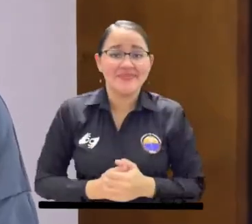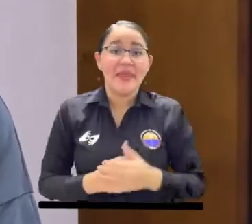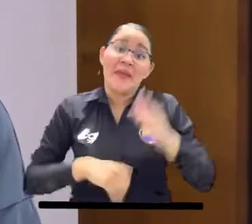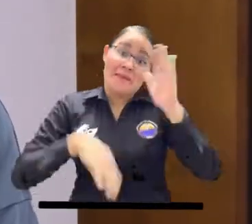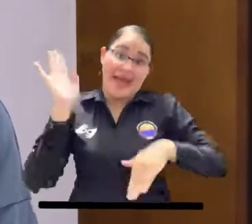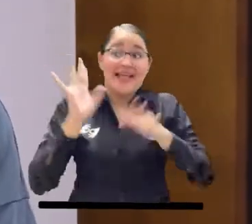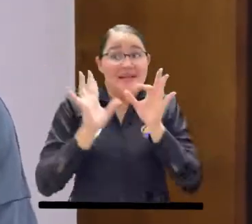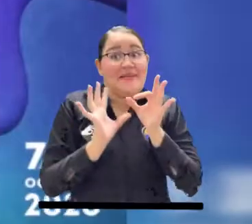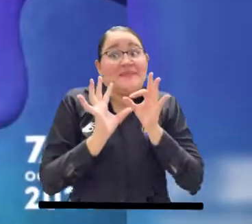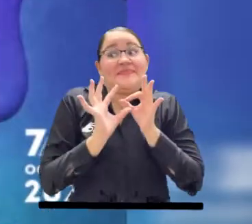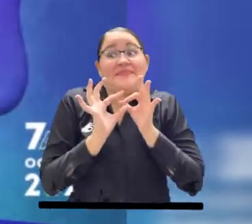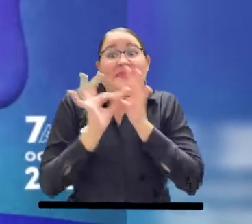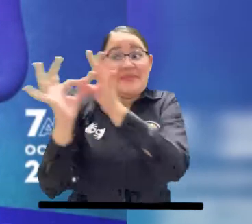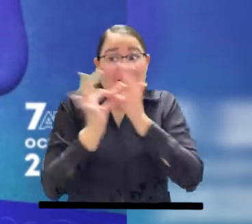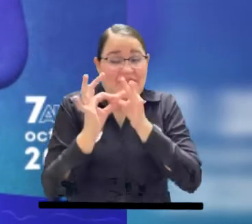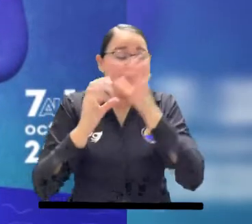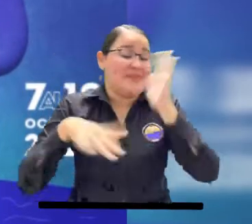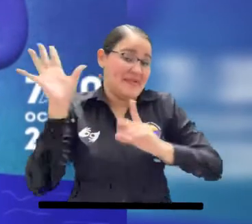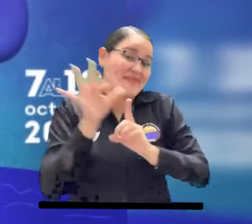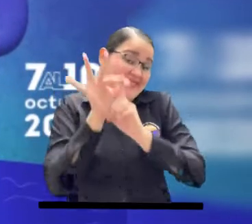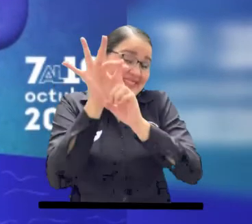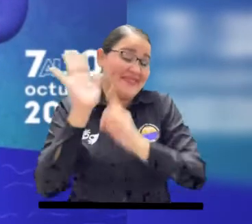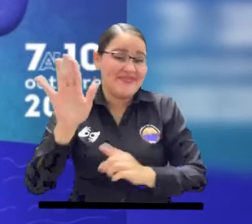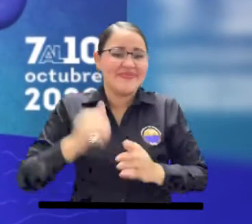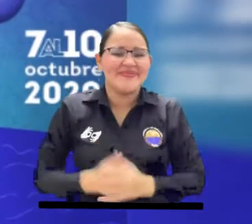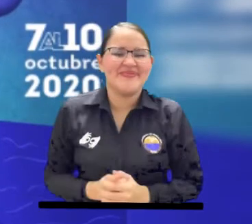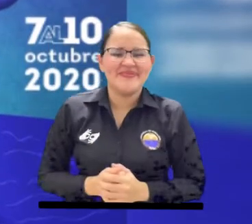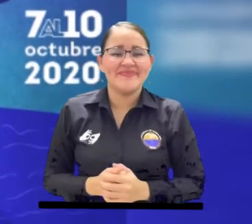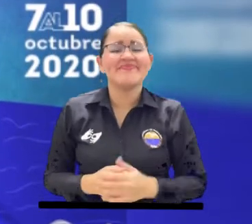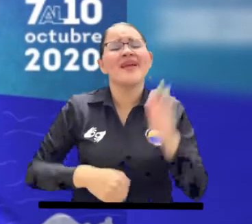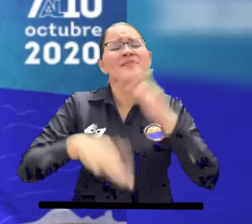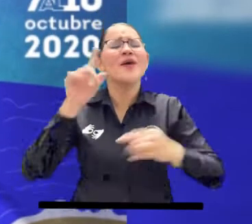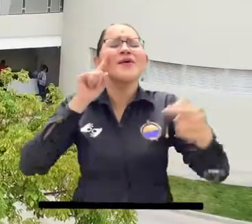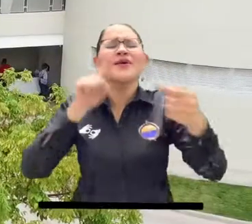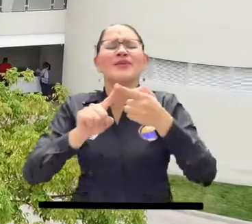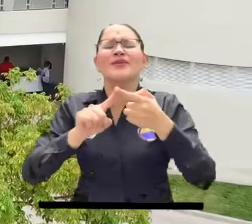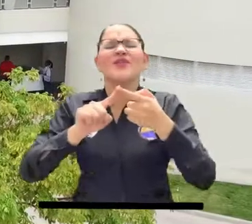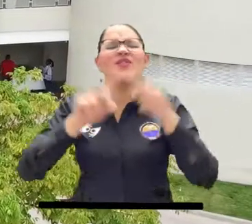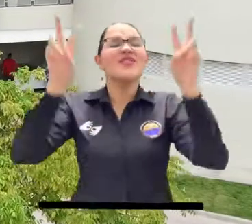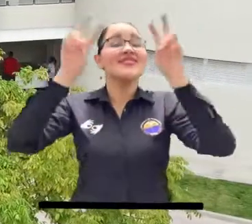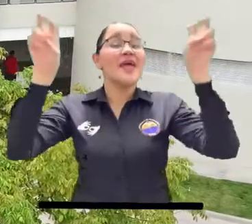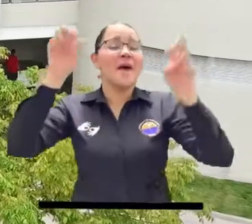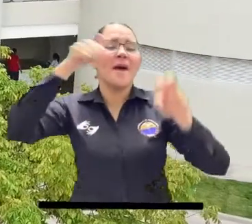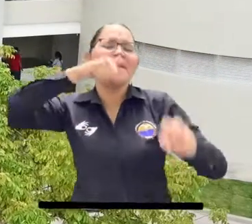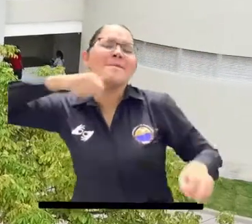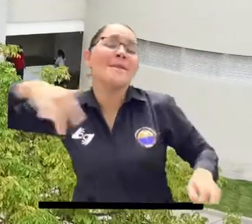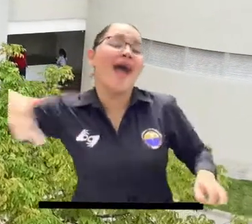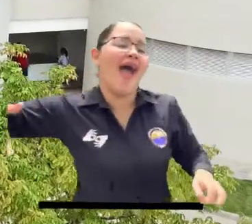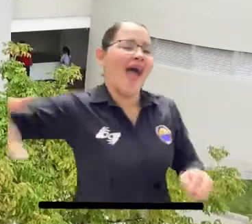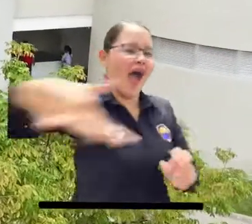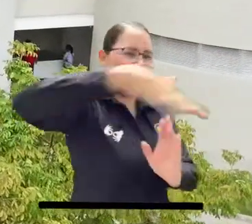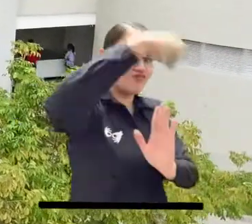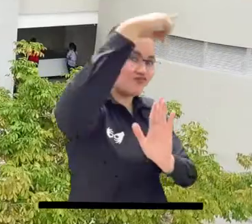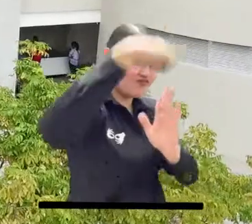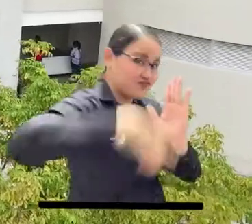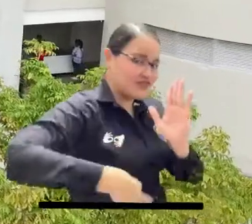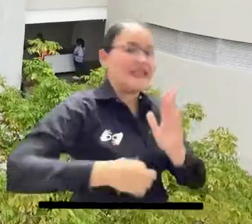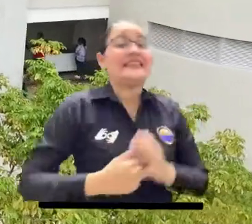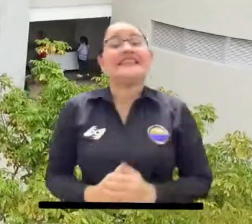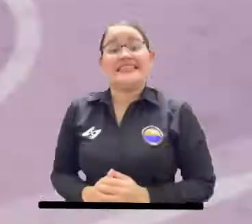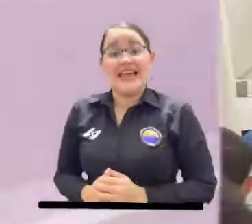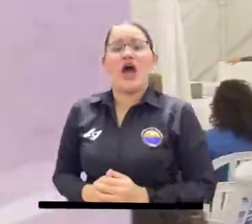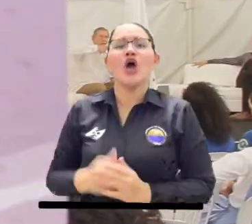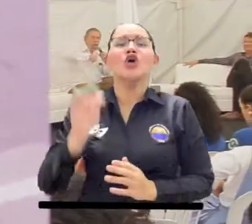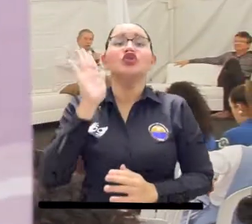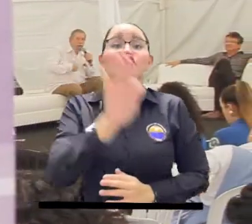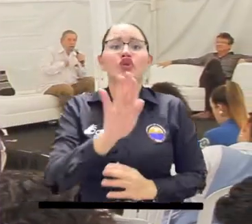nuestras aliadas. Bajo la premisa, conectados por un mar de lectura, la segunda versión y primera virtual de la Feria Internacional